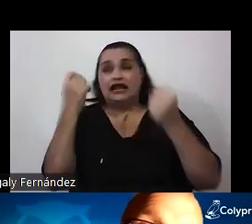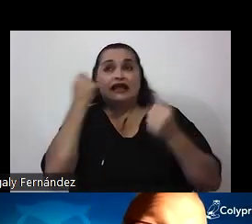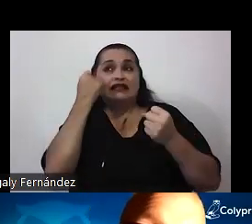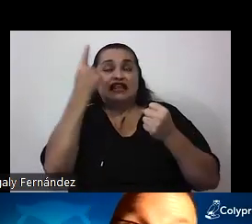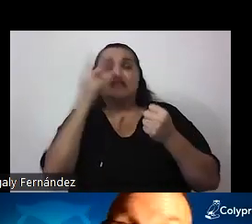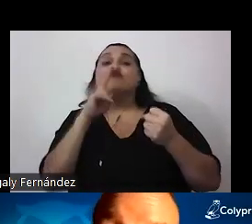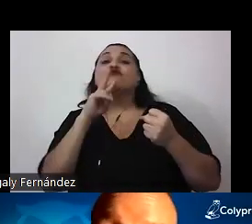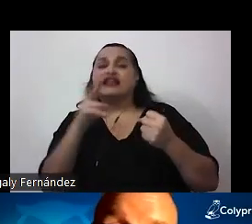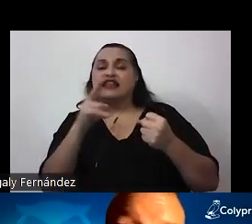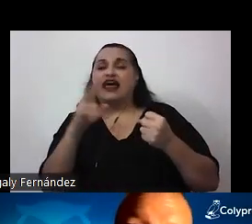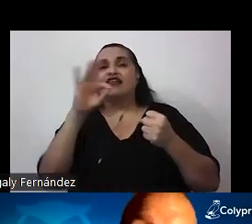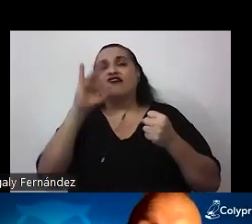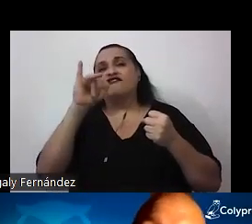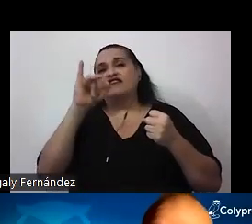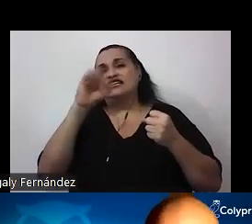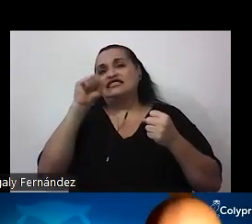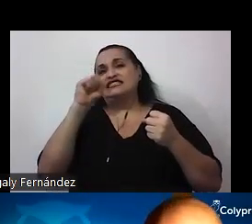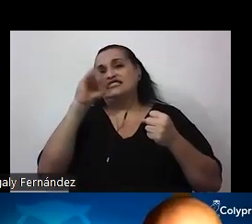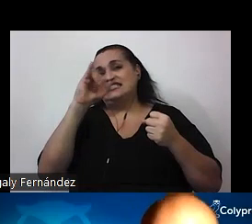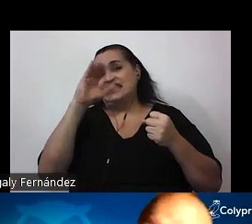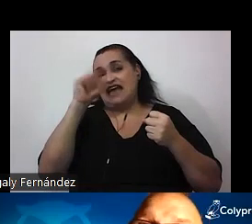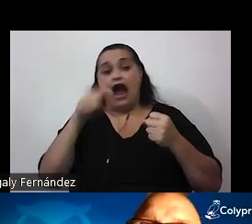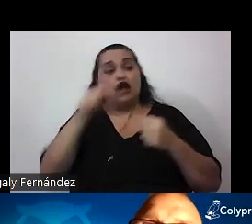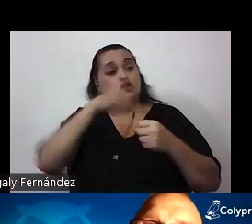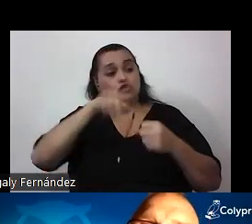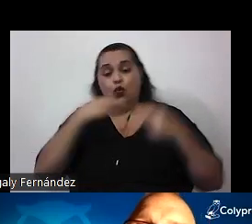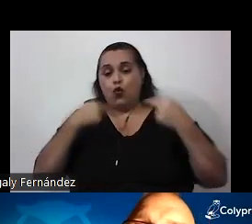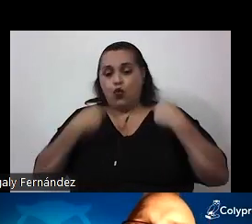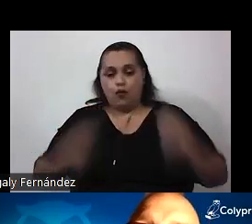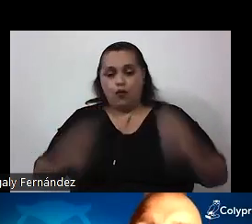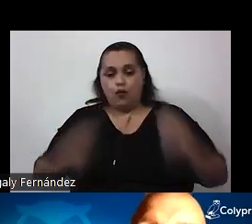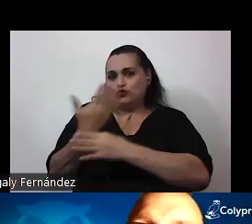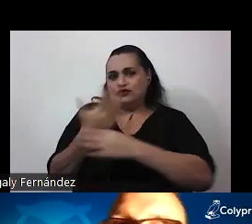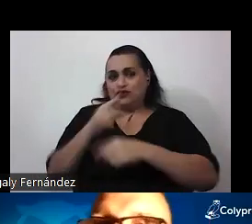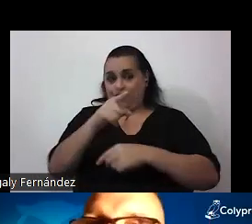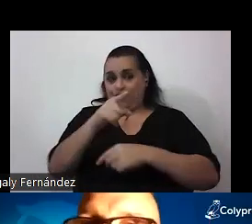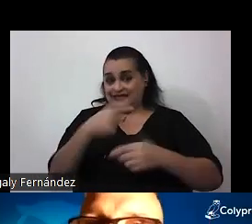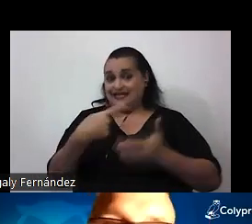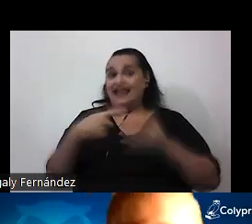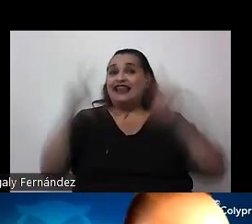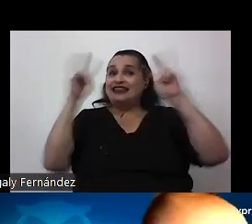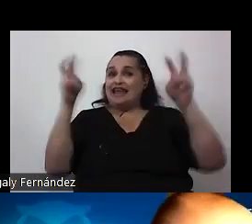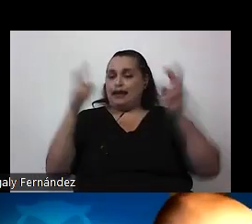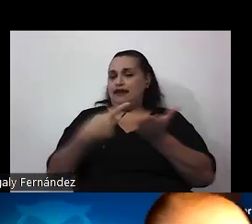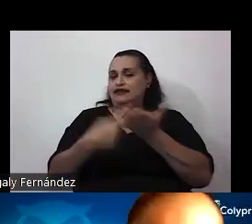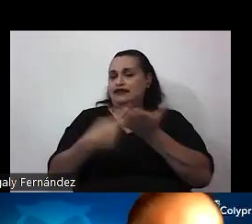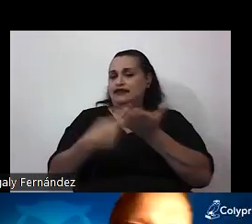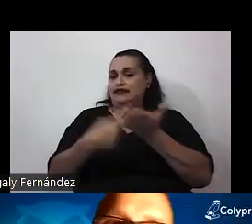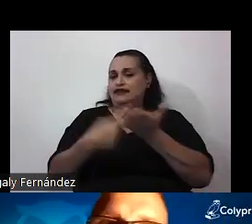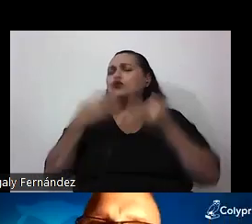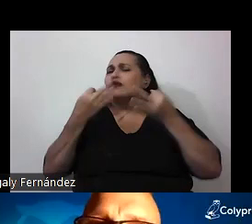nuestra especie ha producido bueno este es un tema para debatir voy a intentar cerrar